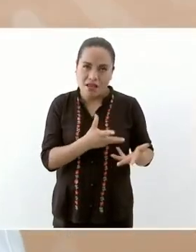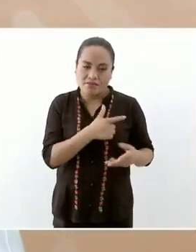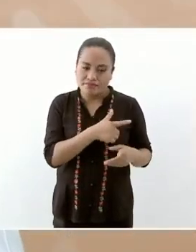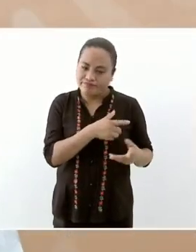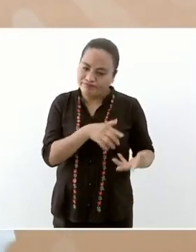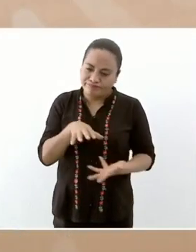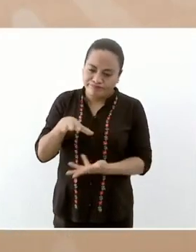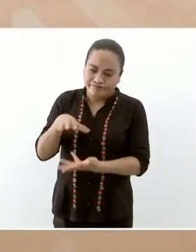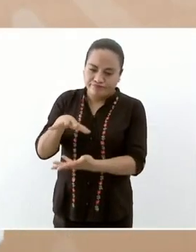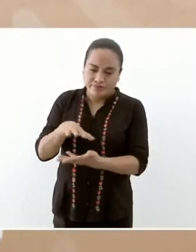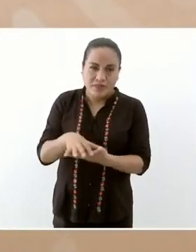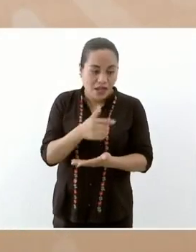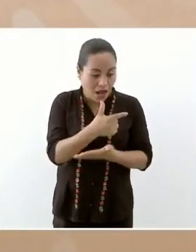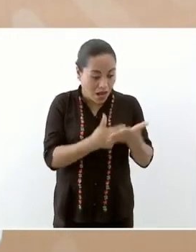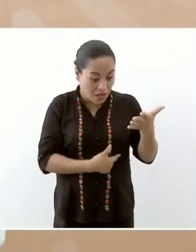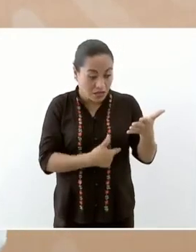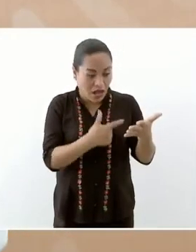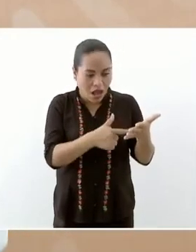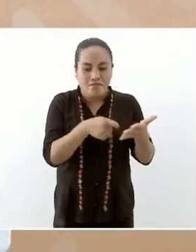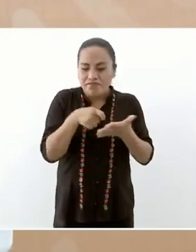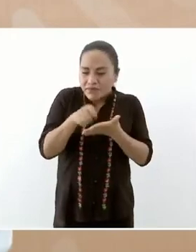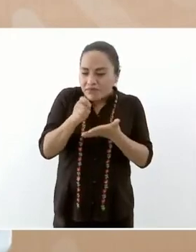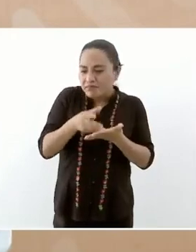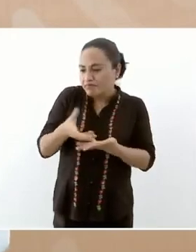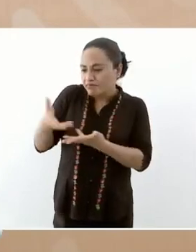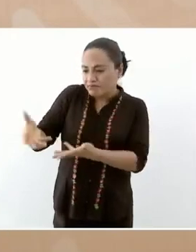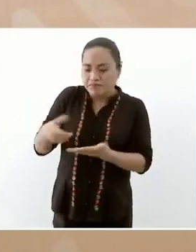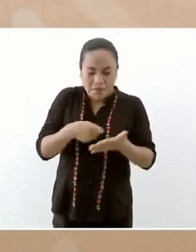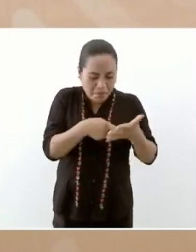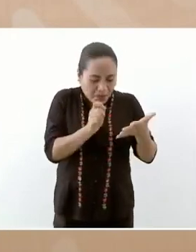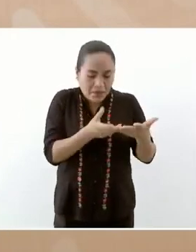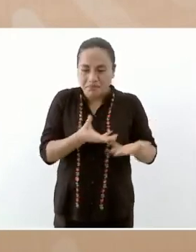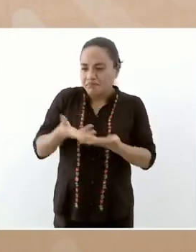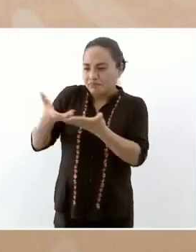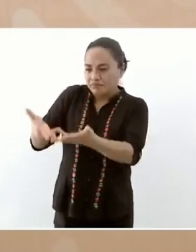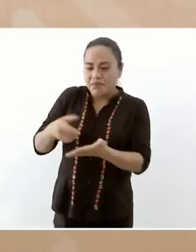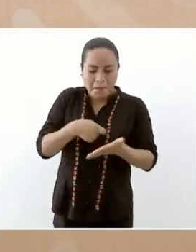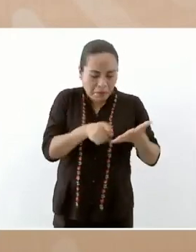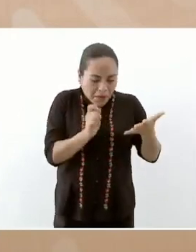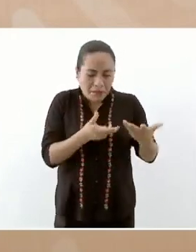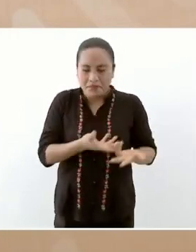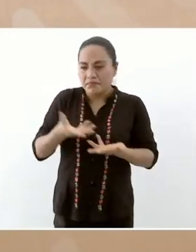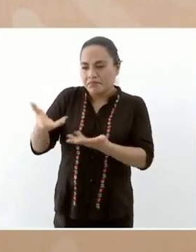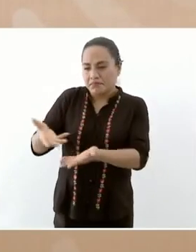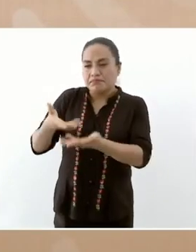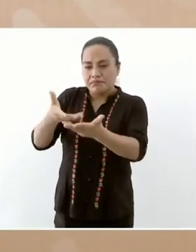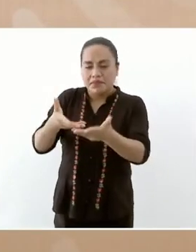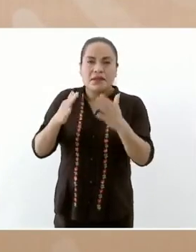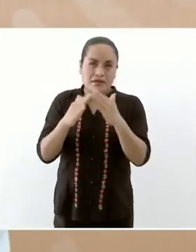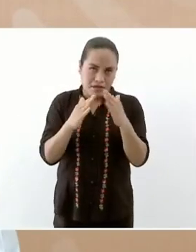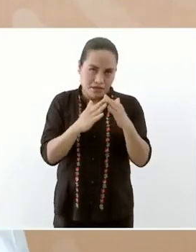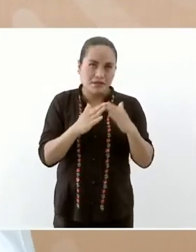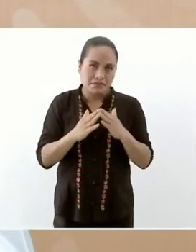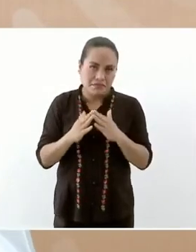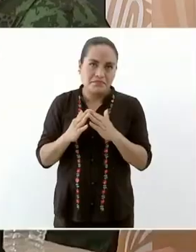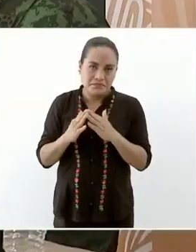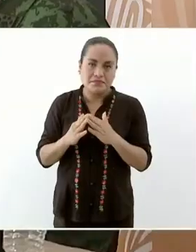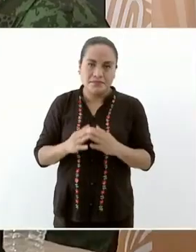con el censo va casa por casa y entrega todo el paquete